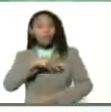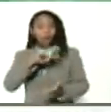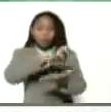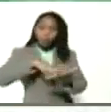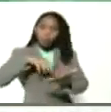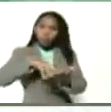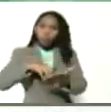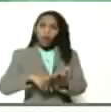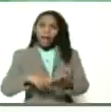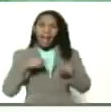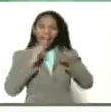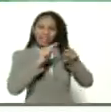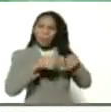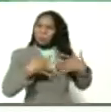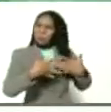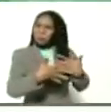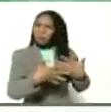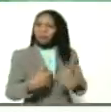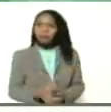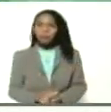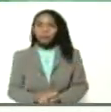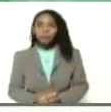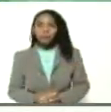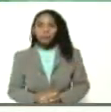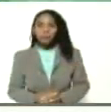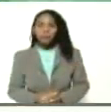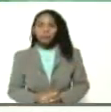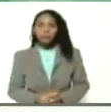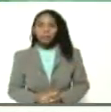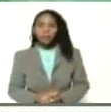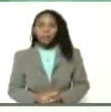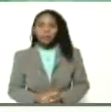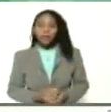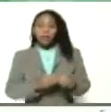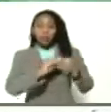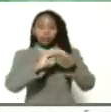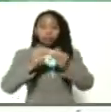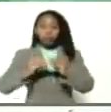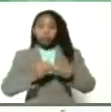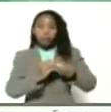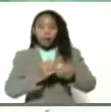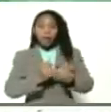-venezuela es precisamente la concreción